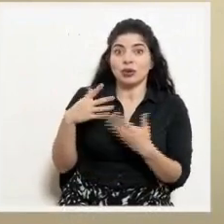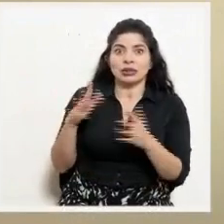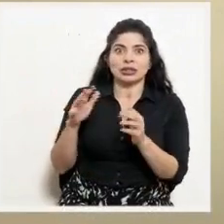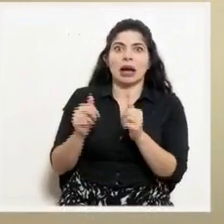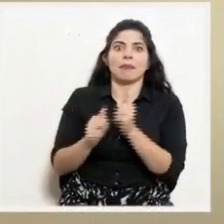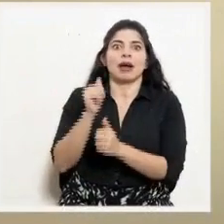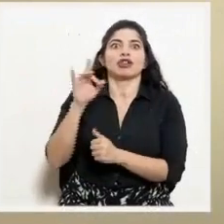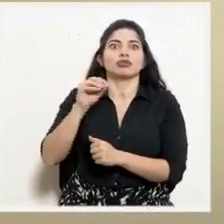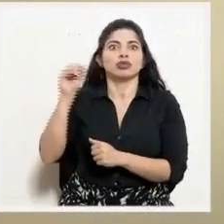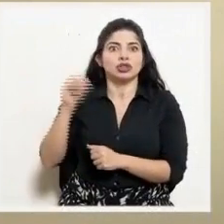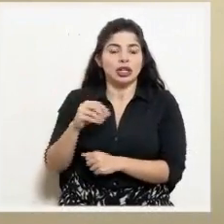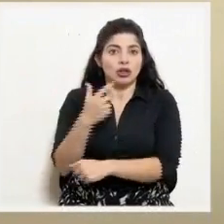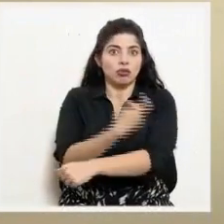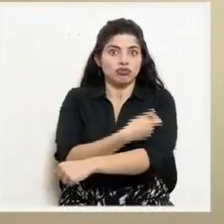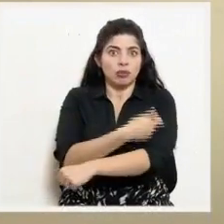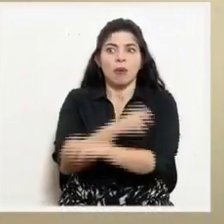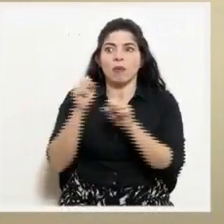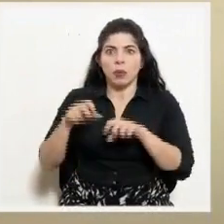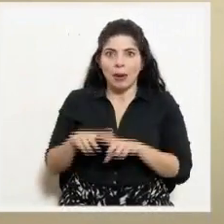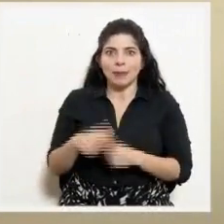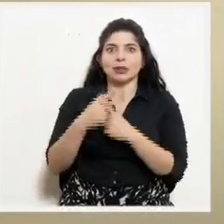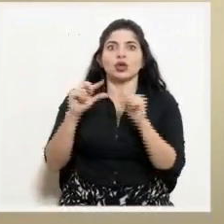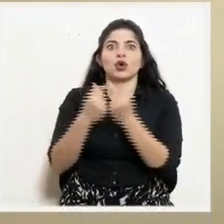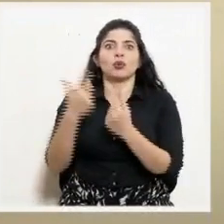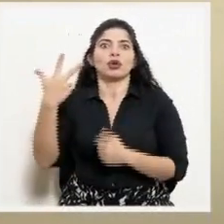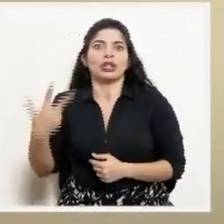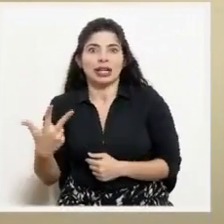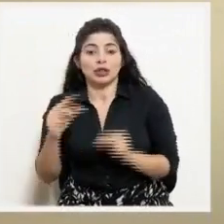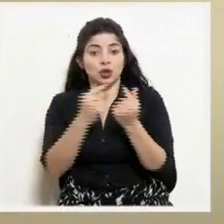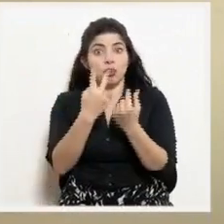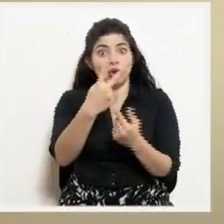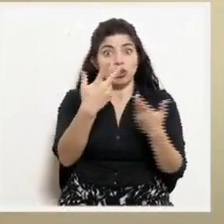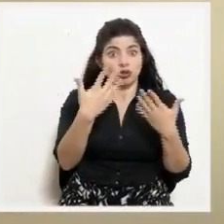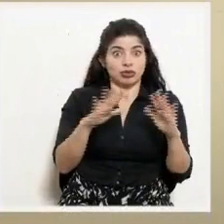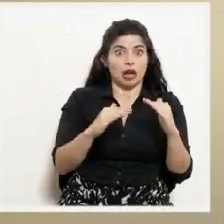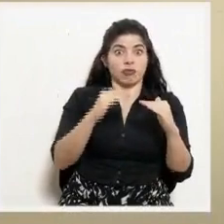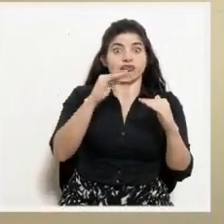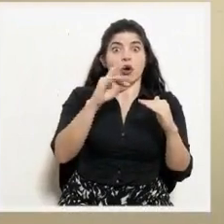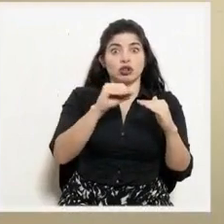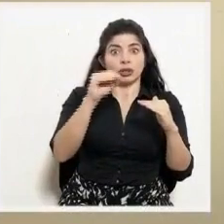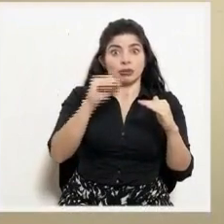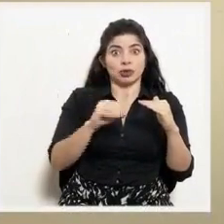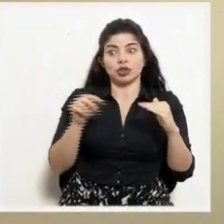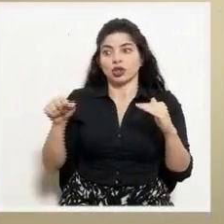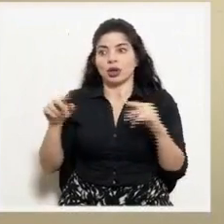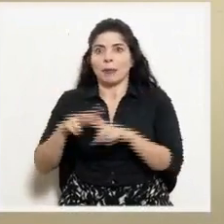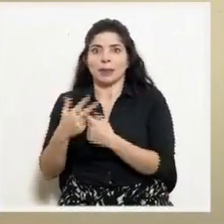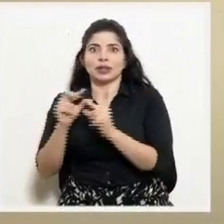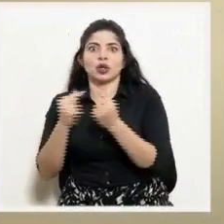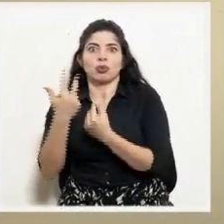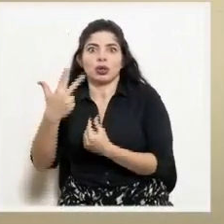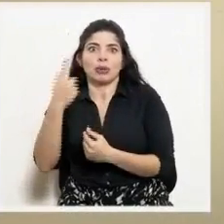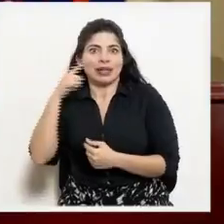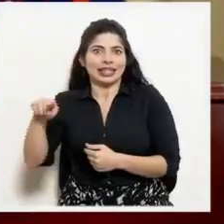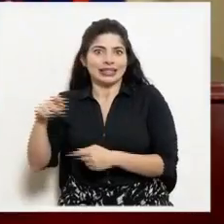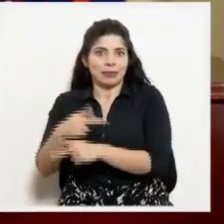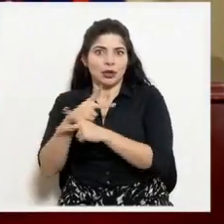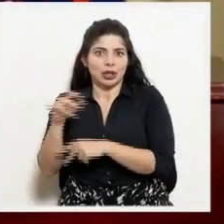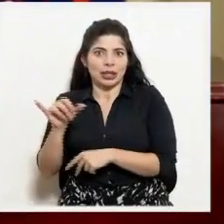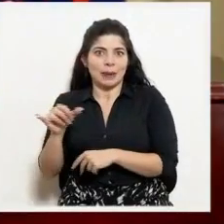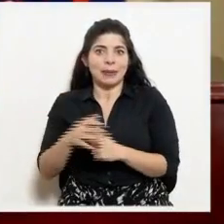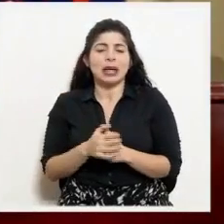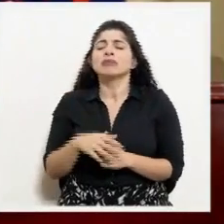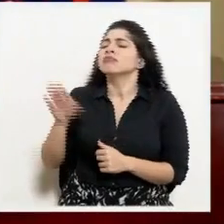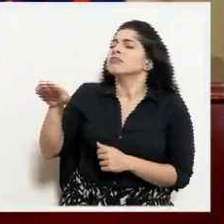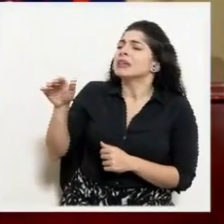2 vacunado puedan iniciar la vacunación del grupo 3 porque estas son personas que tienen factores de riesgo y que necesitan ser protegidas. Don Agustín, ¿hay algún